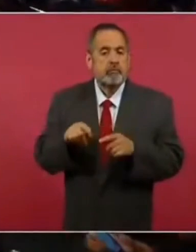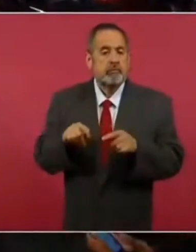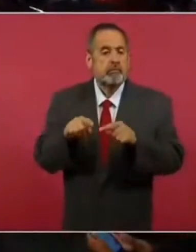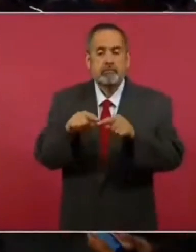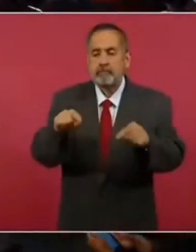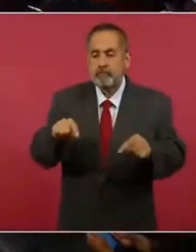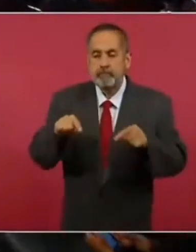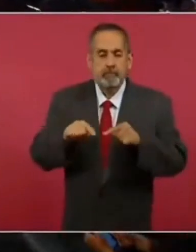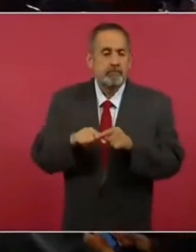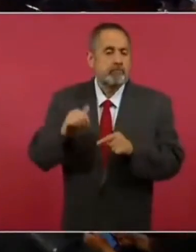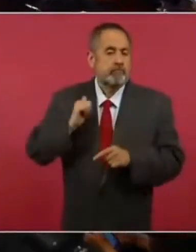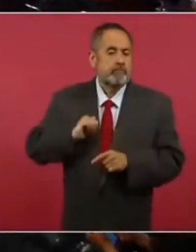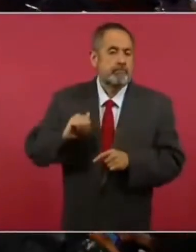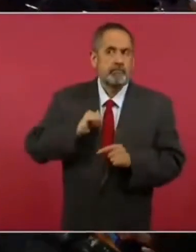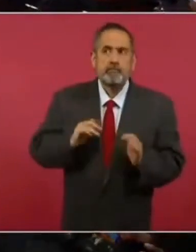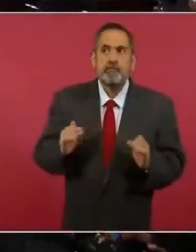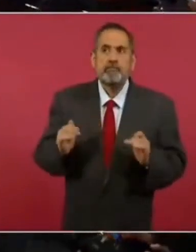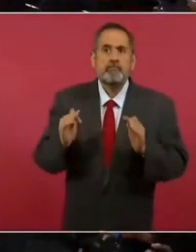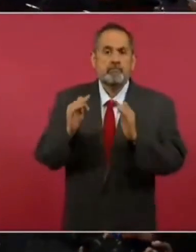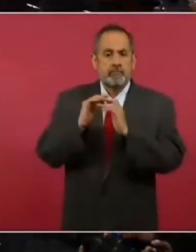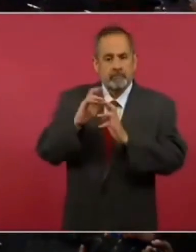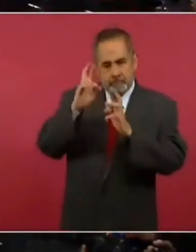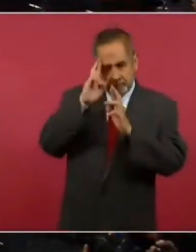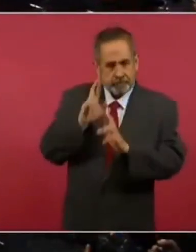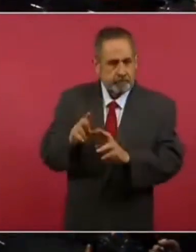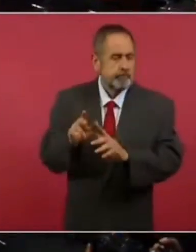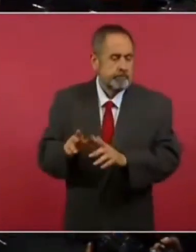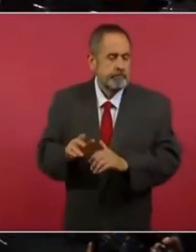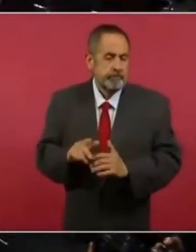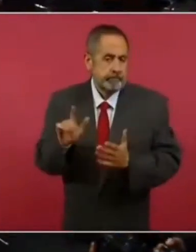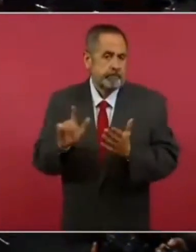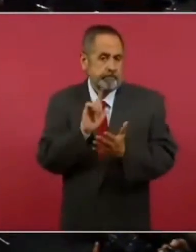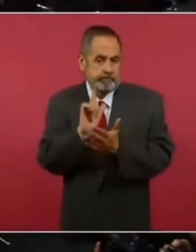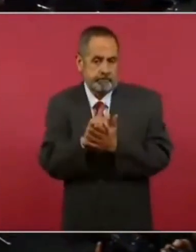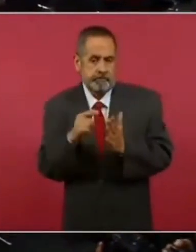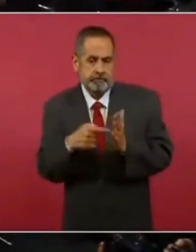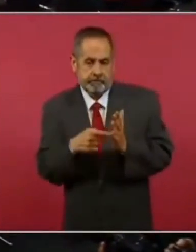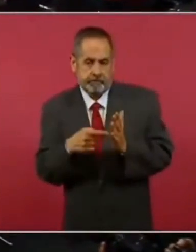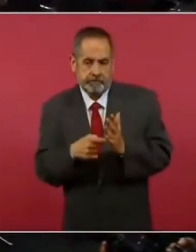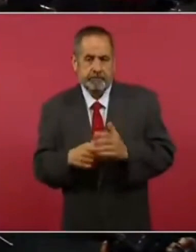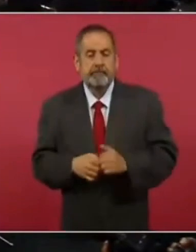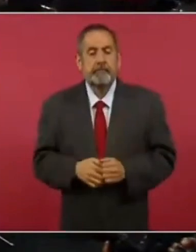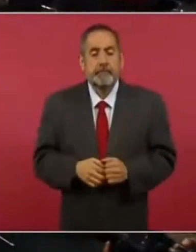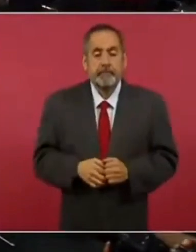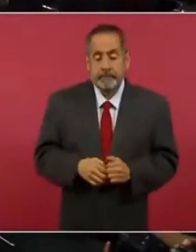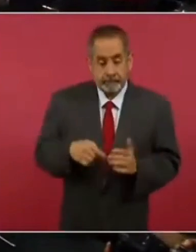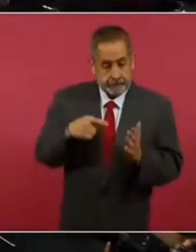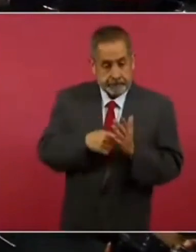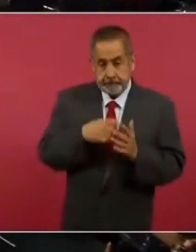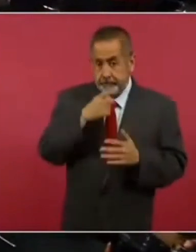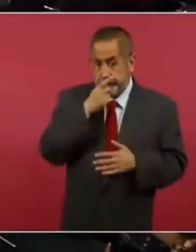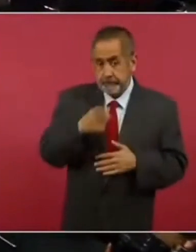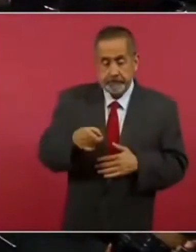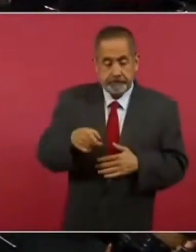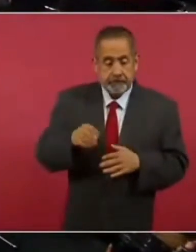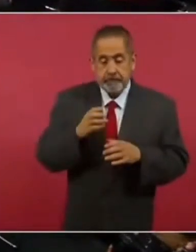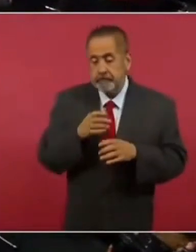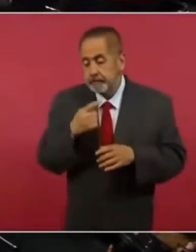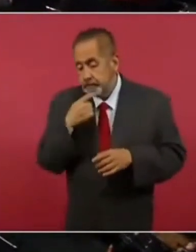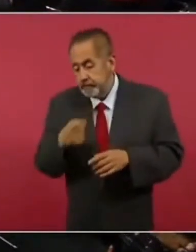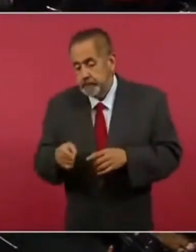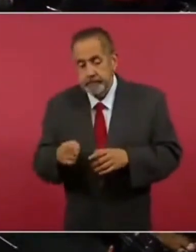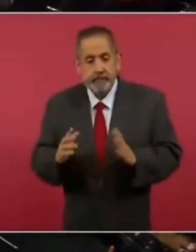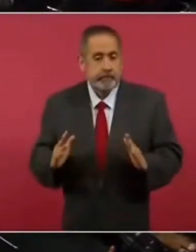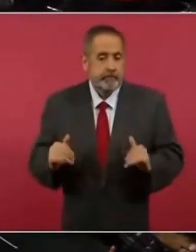históricos. Esta ley determina que cualquier monumento arqueológico, ya sea de carácter